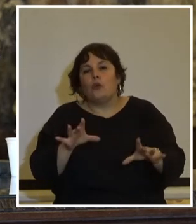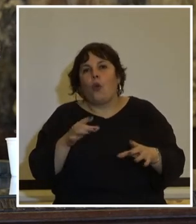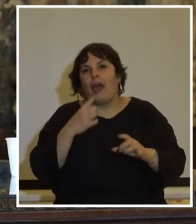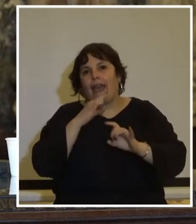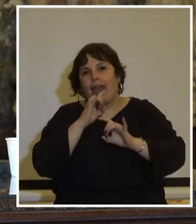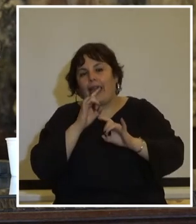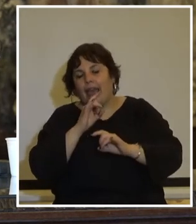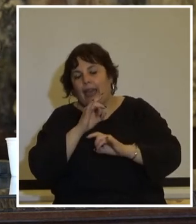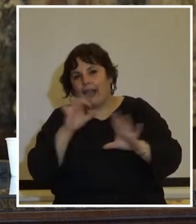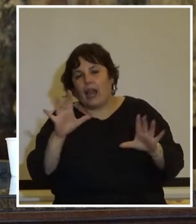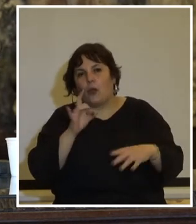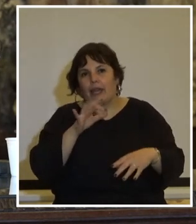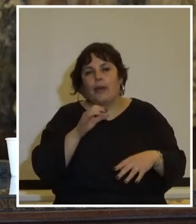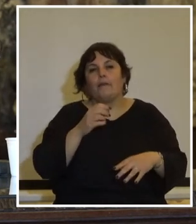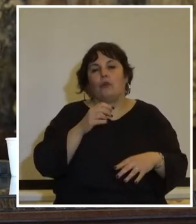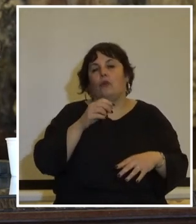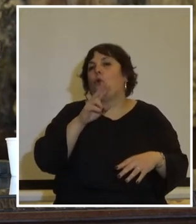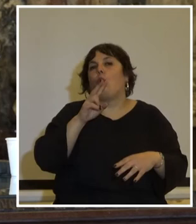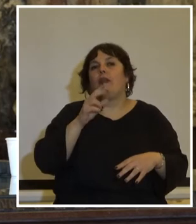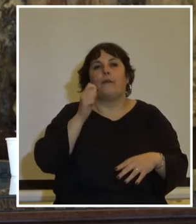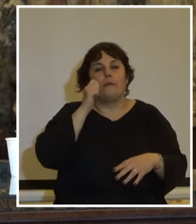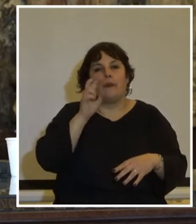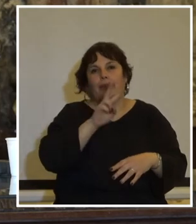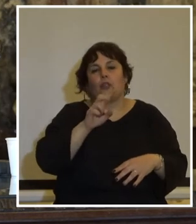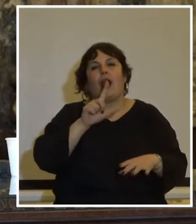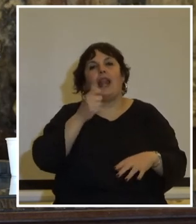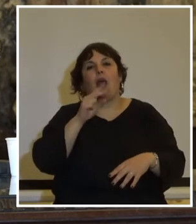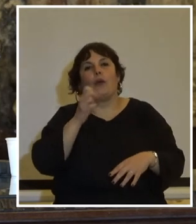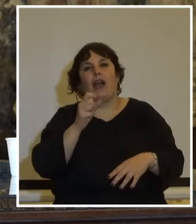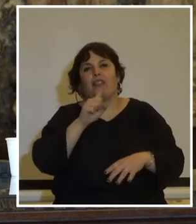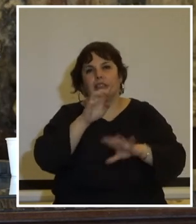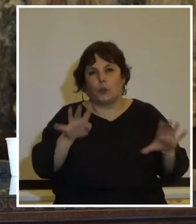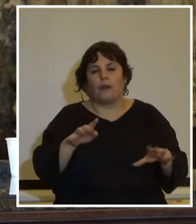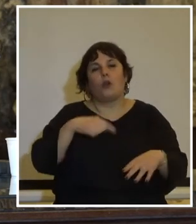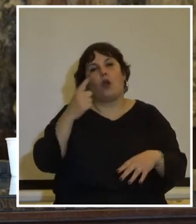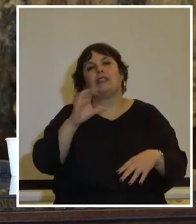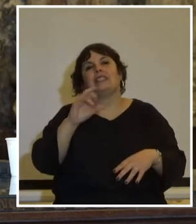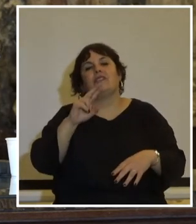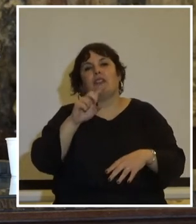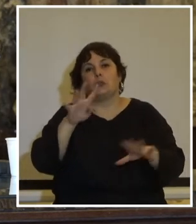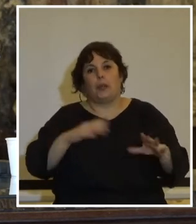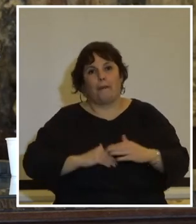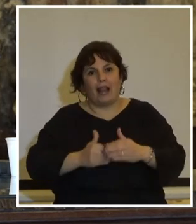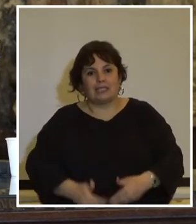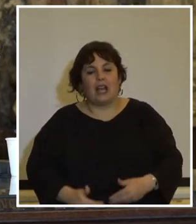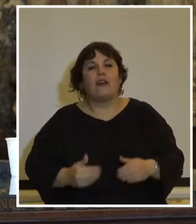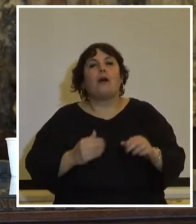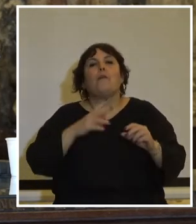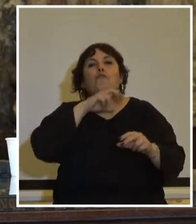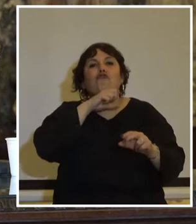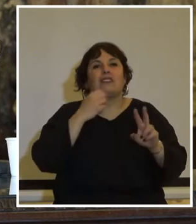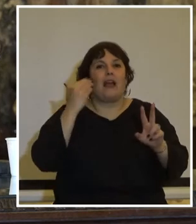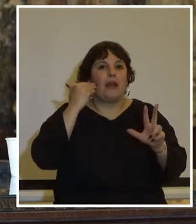ejemplo Diana de 22 años Laura de 19 y Silvia de 19 años embarazada las muchachas de abril